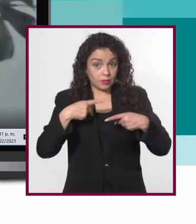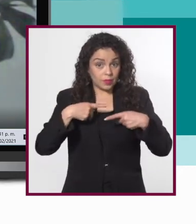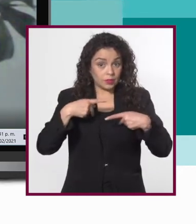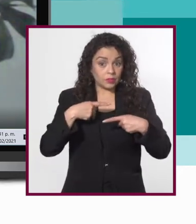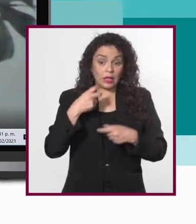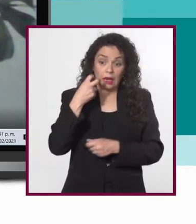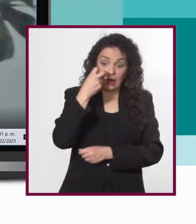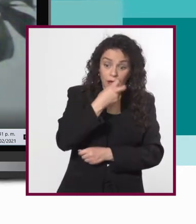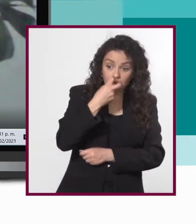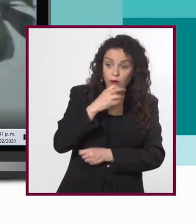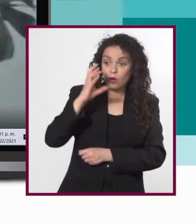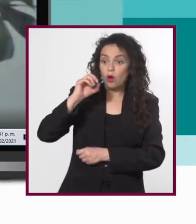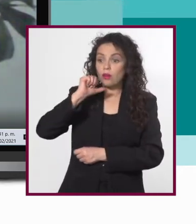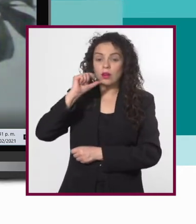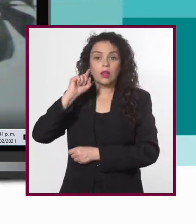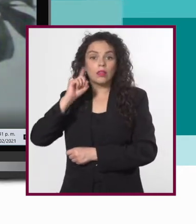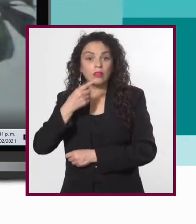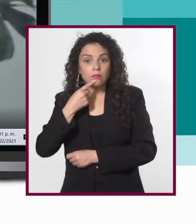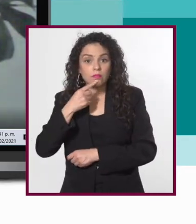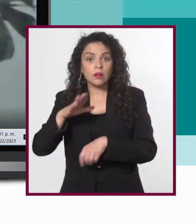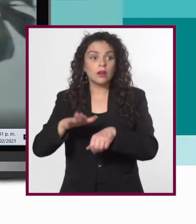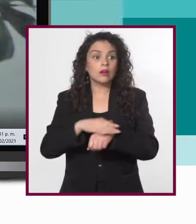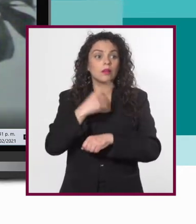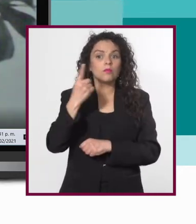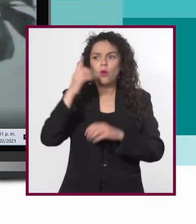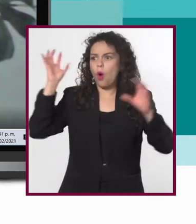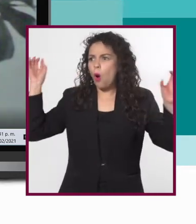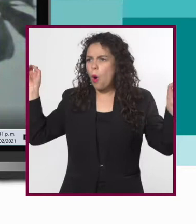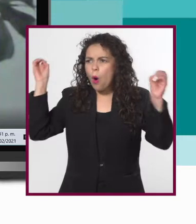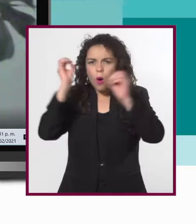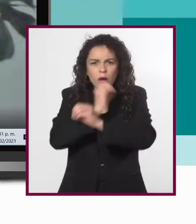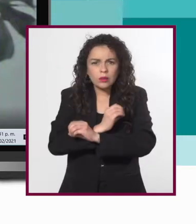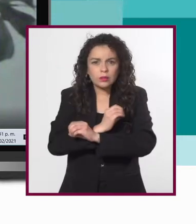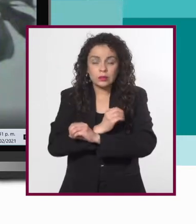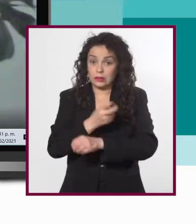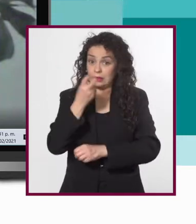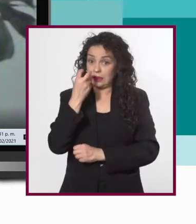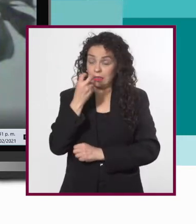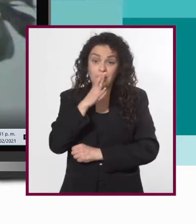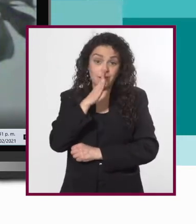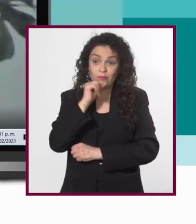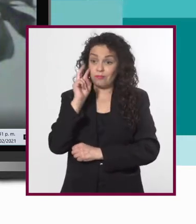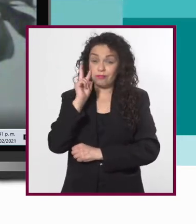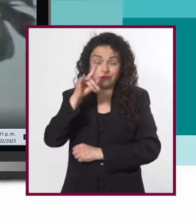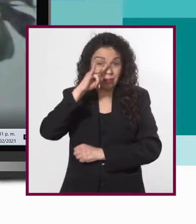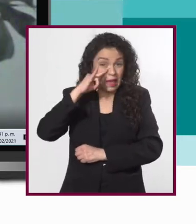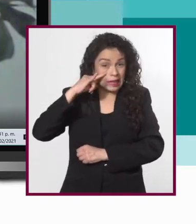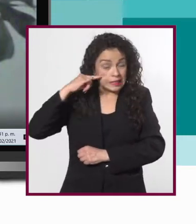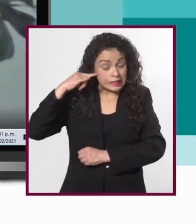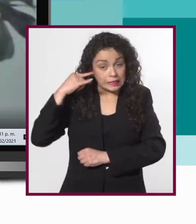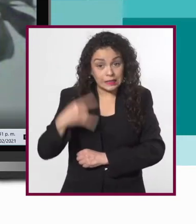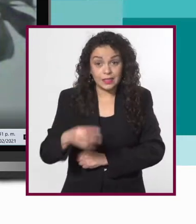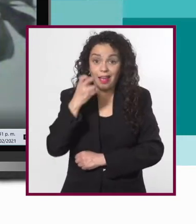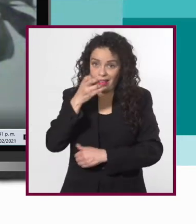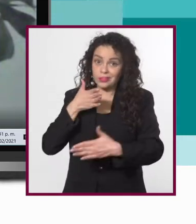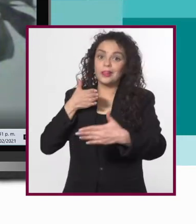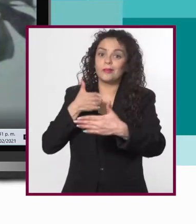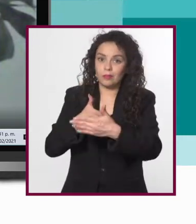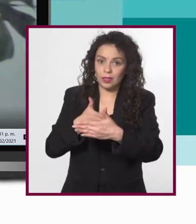para el no oralizado porque si están en penumbra, si están en oscura, es una gran barrera también.